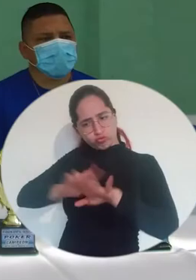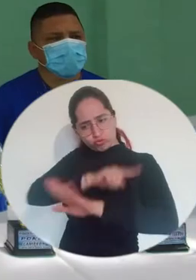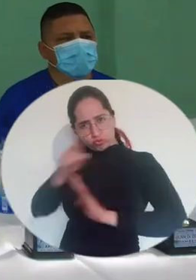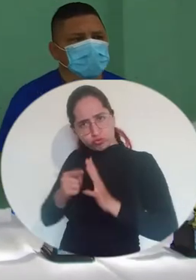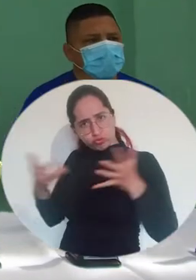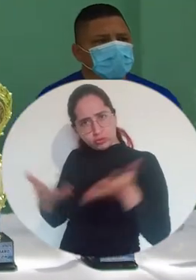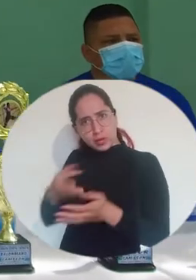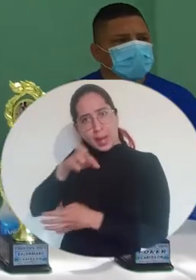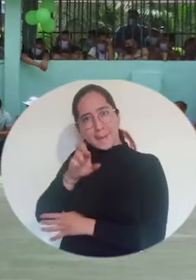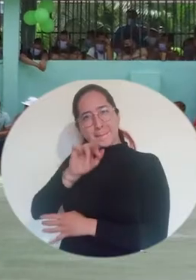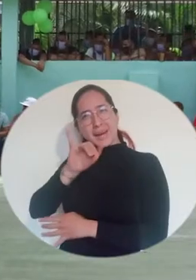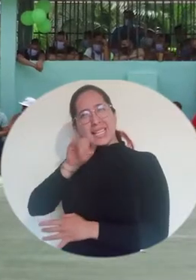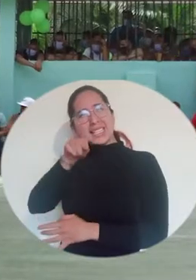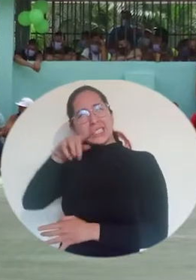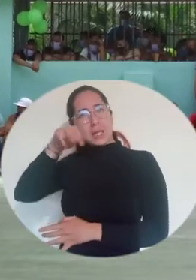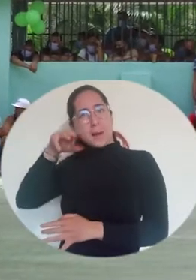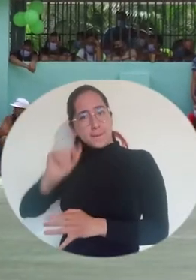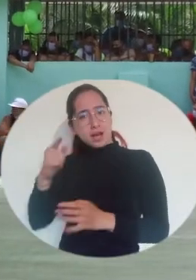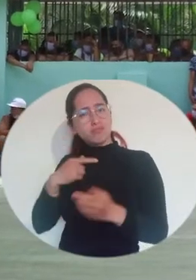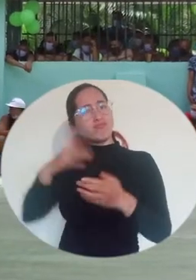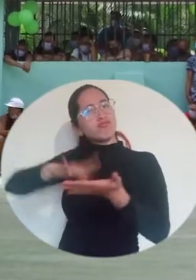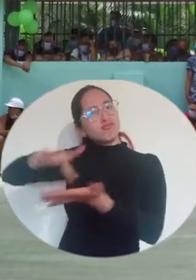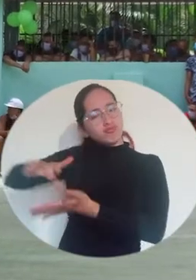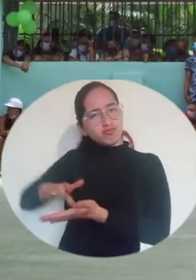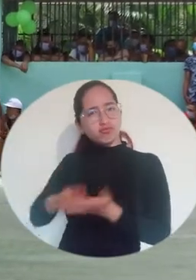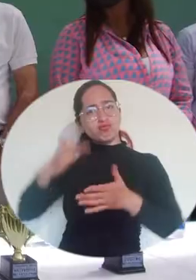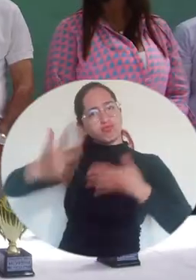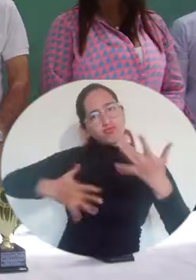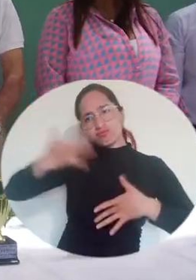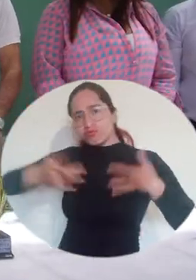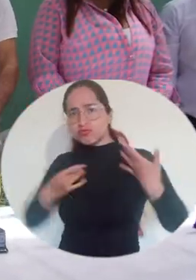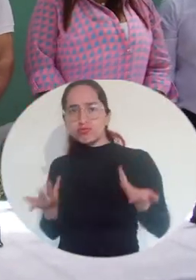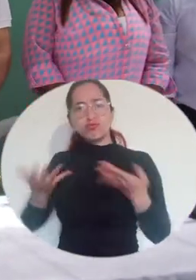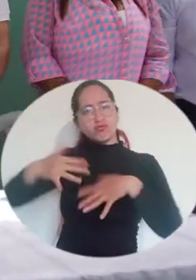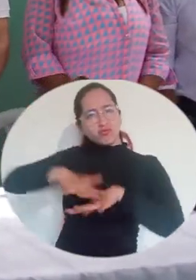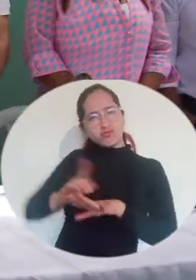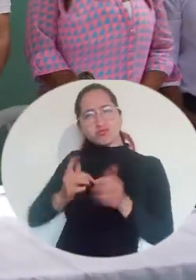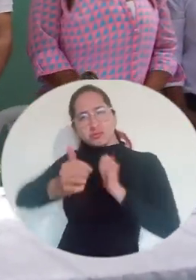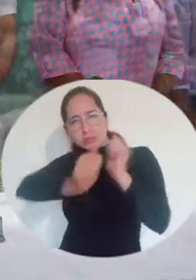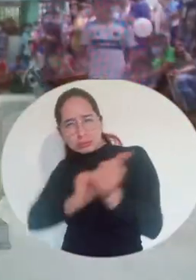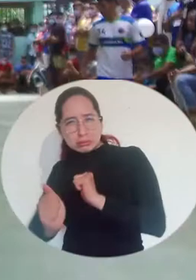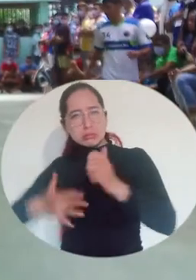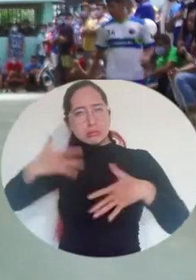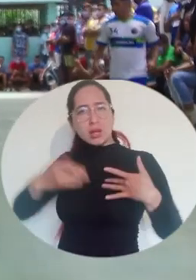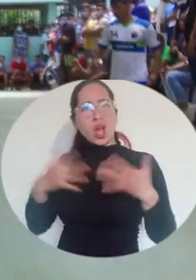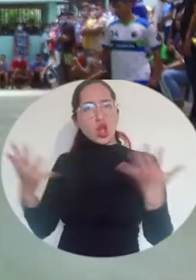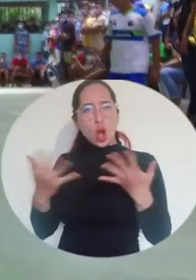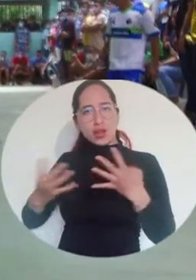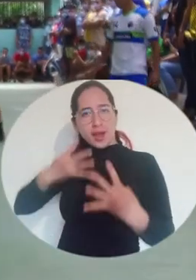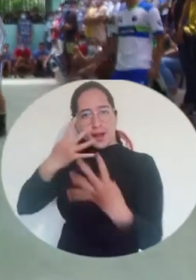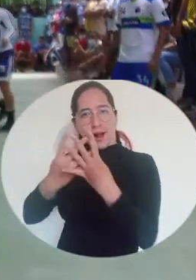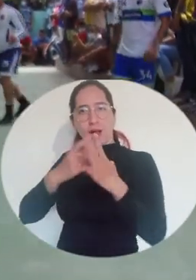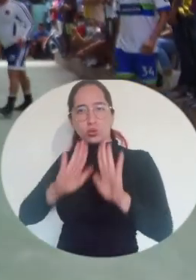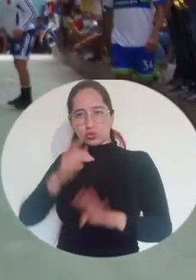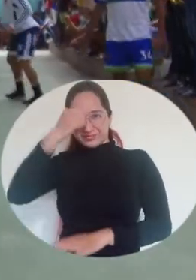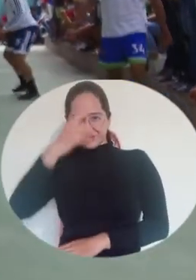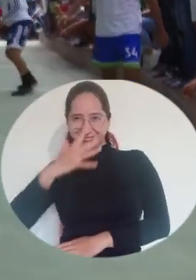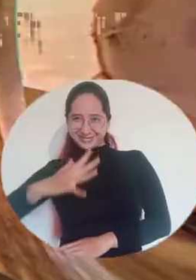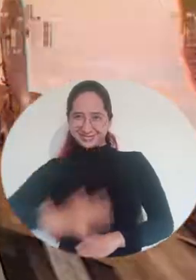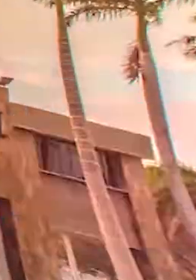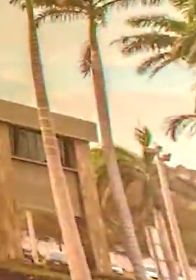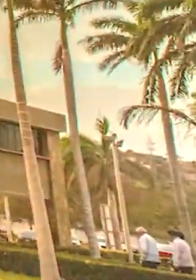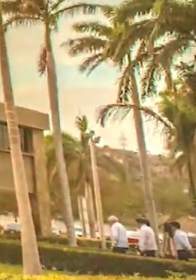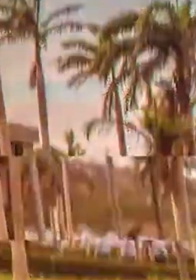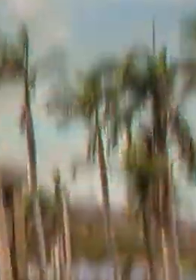Integral de Intervención Prisma, participó en la Jornada de Integración Deportiva y Recreativa que se realizó en la Cárcel de Santa Marta.